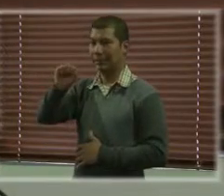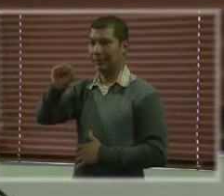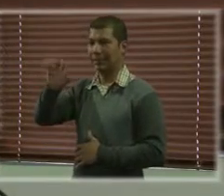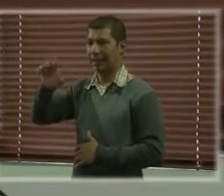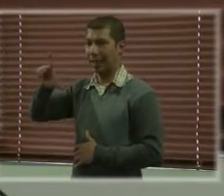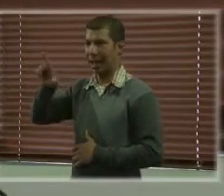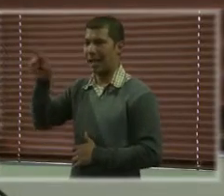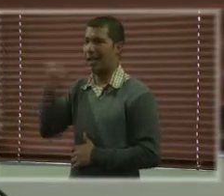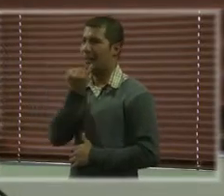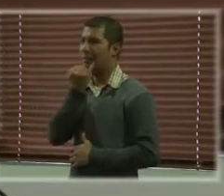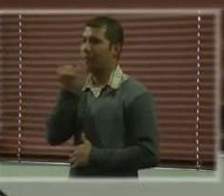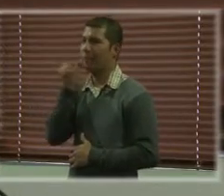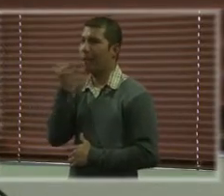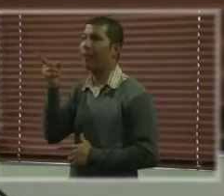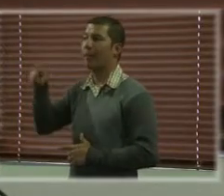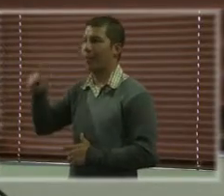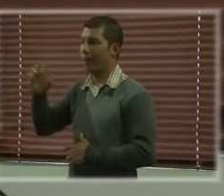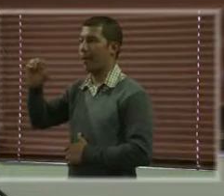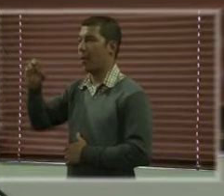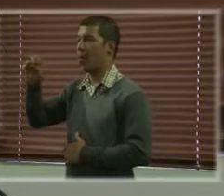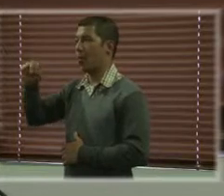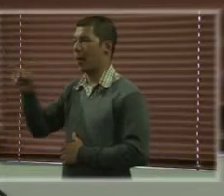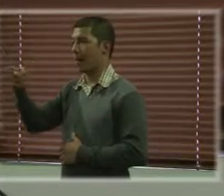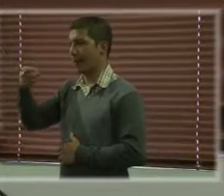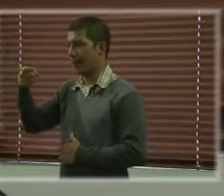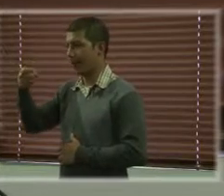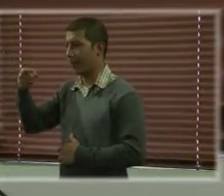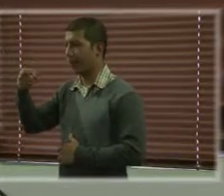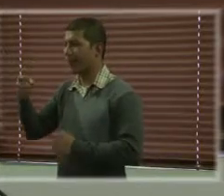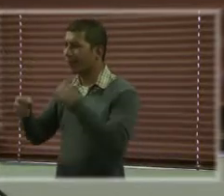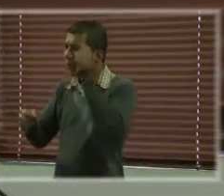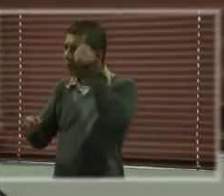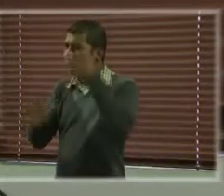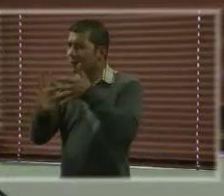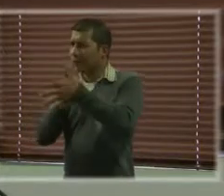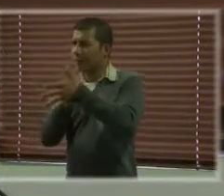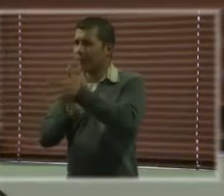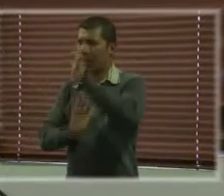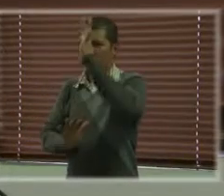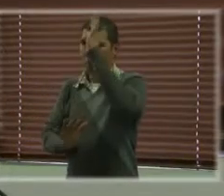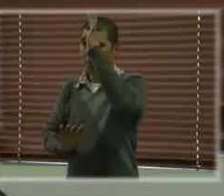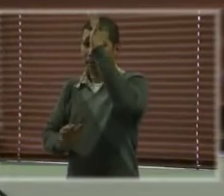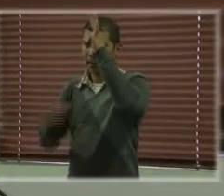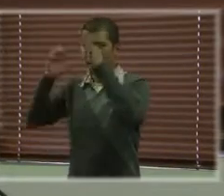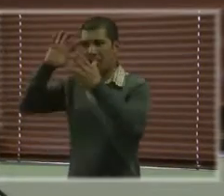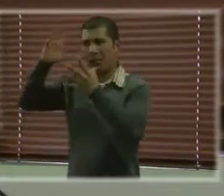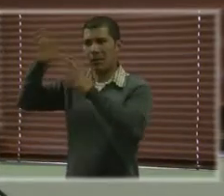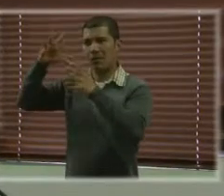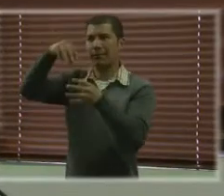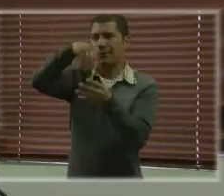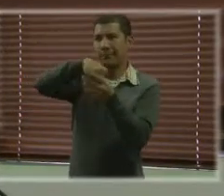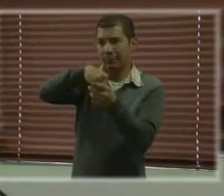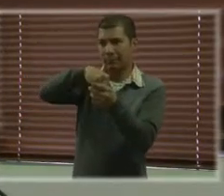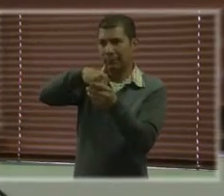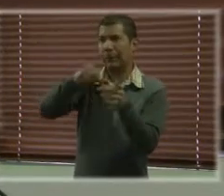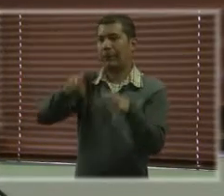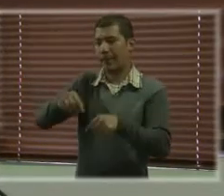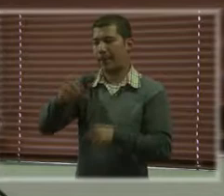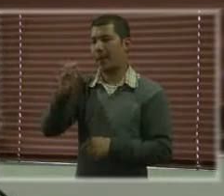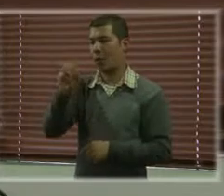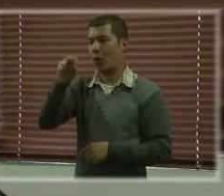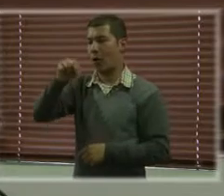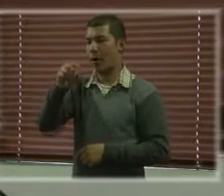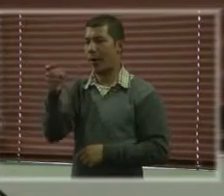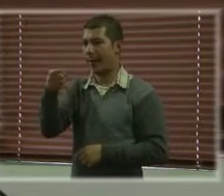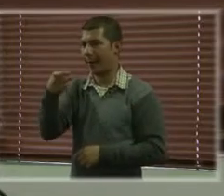ONG, la que les comento del hospital psiquiátrico también fue presentada por una ONG, hay más presentadas por ONGs que